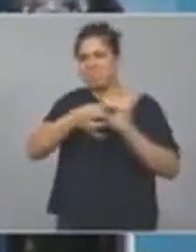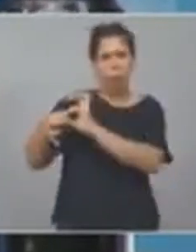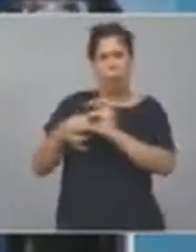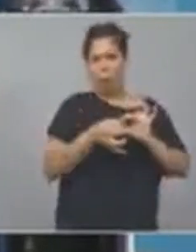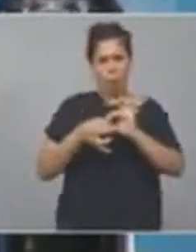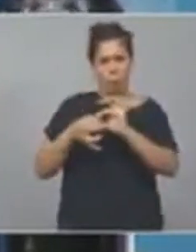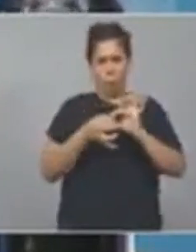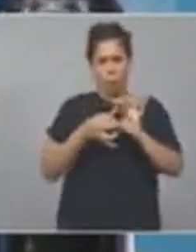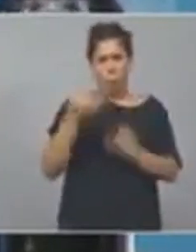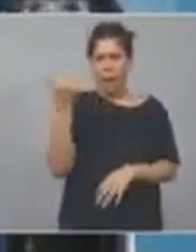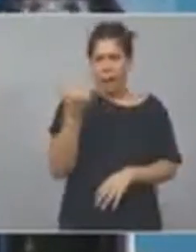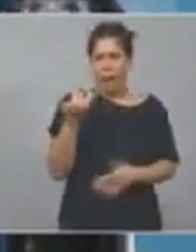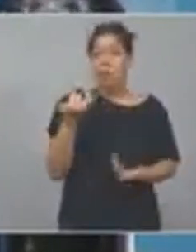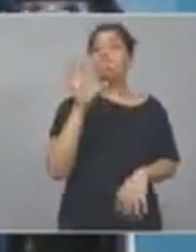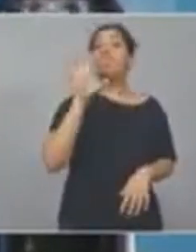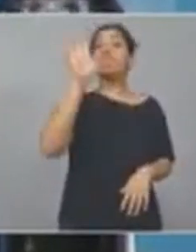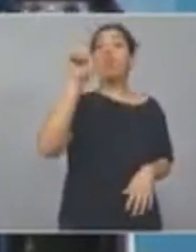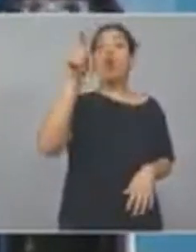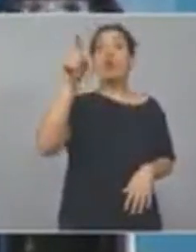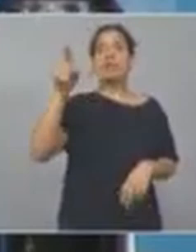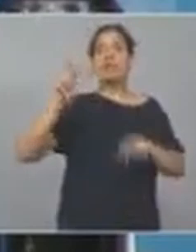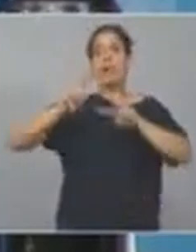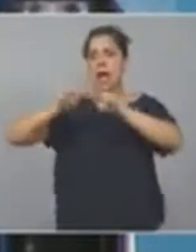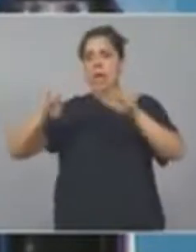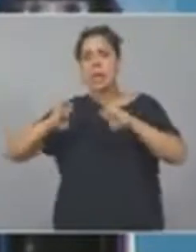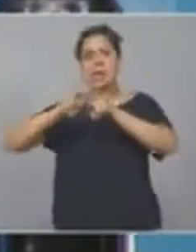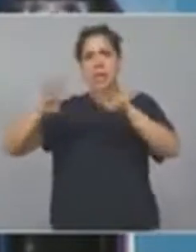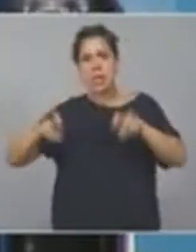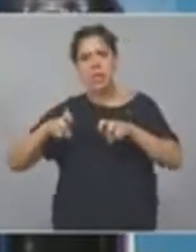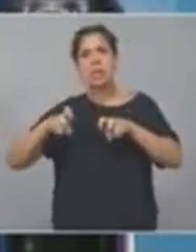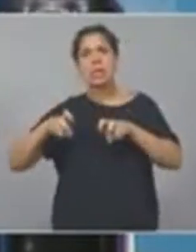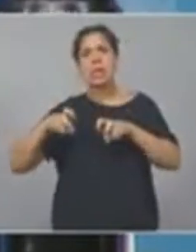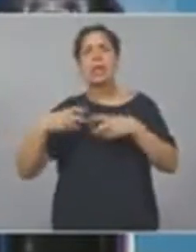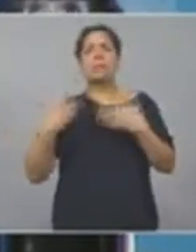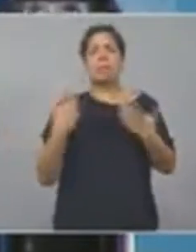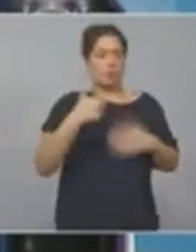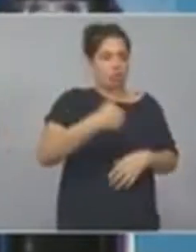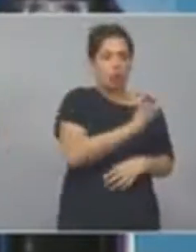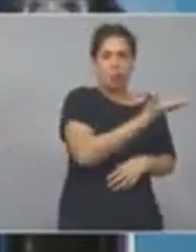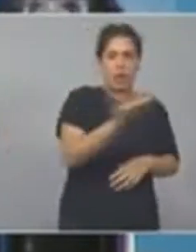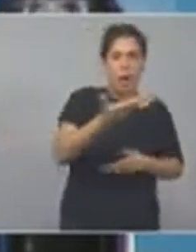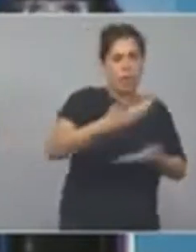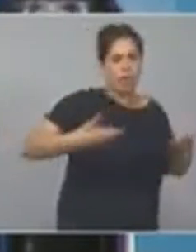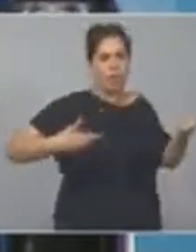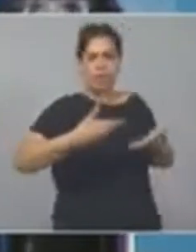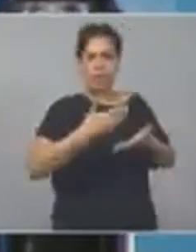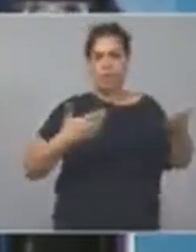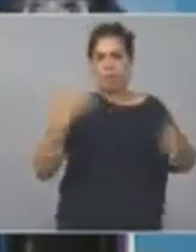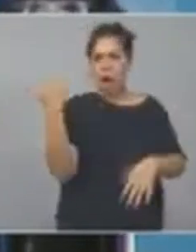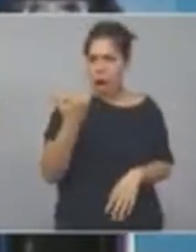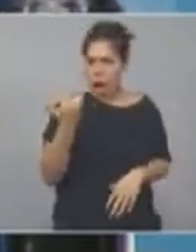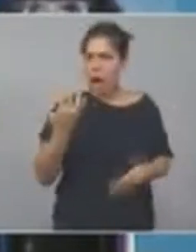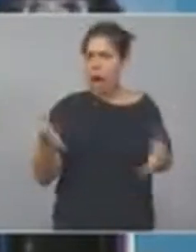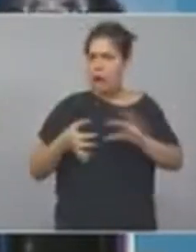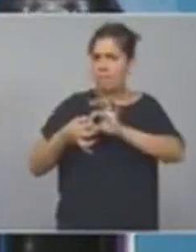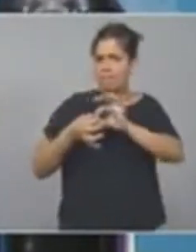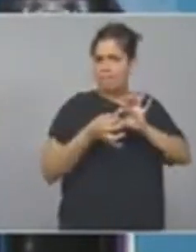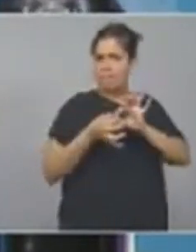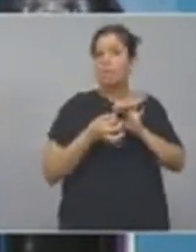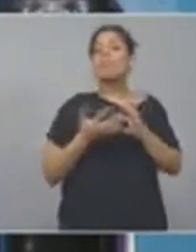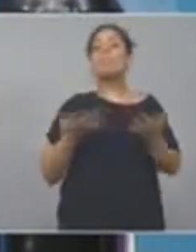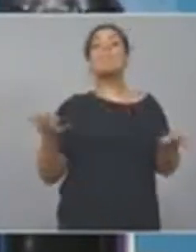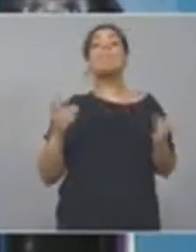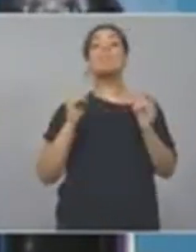recaudación provincial y las tasas municipales y lo que ocurre con la sociedad, pero sobre eso se monta una